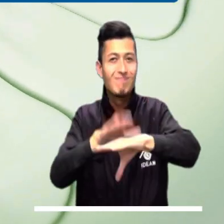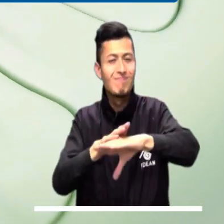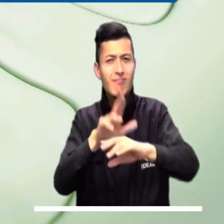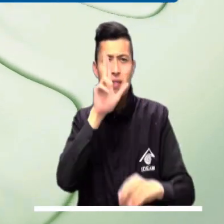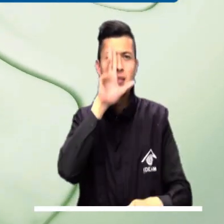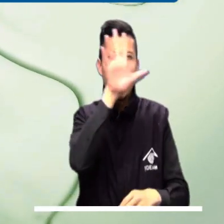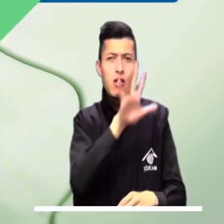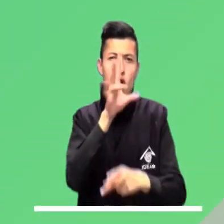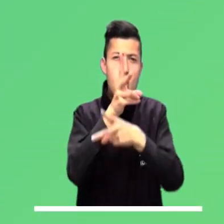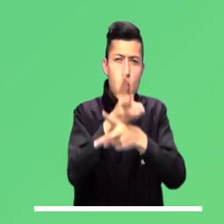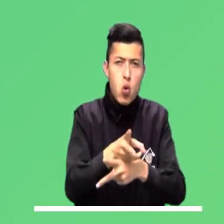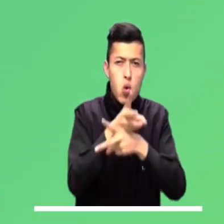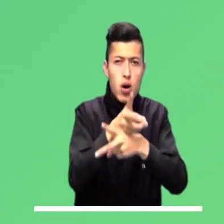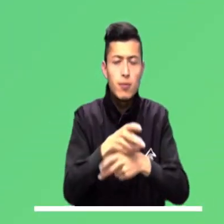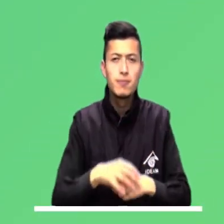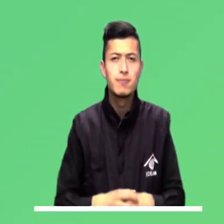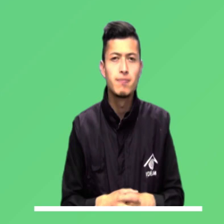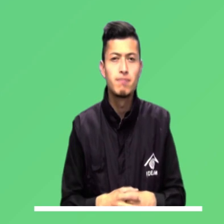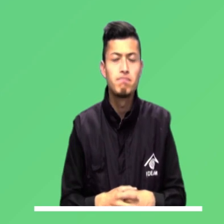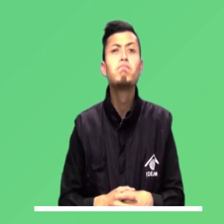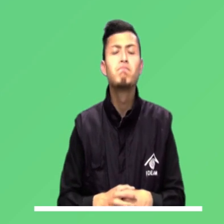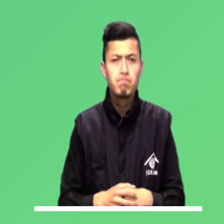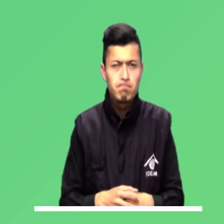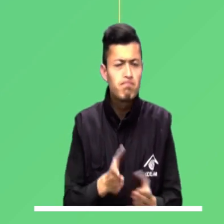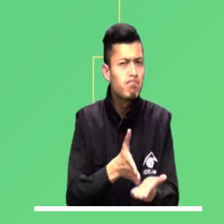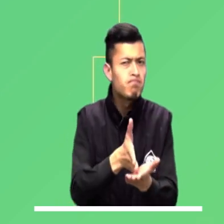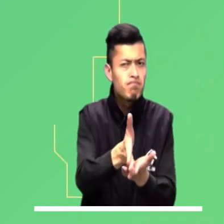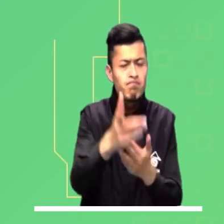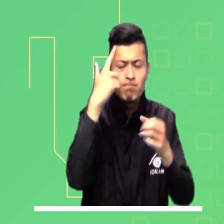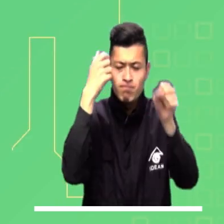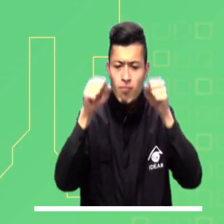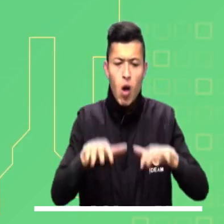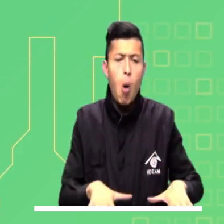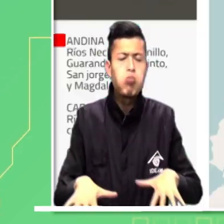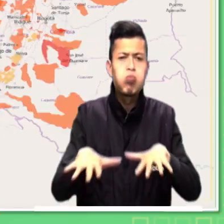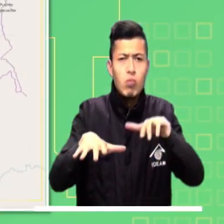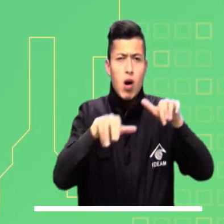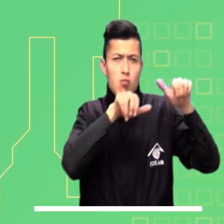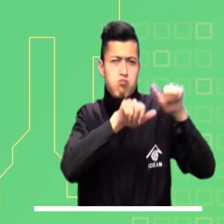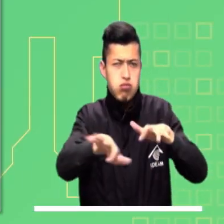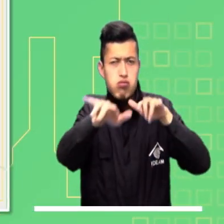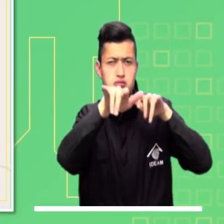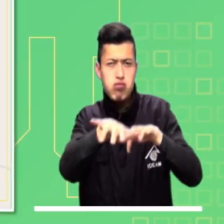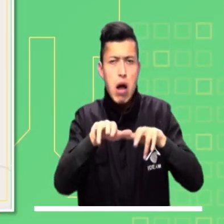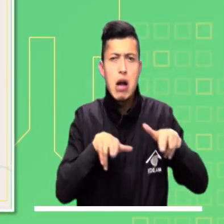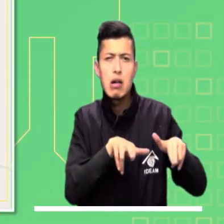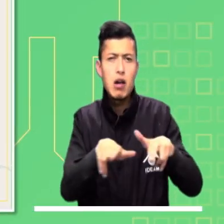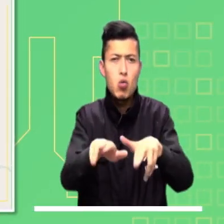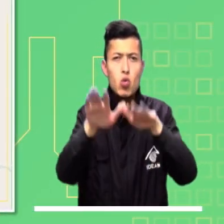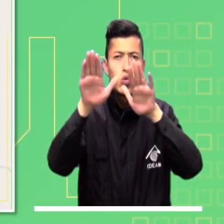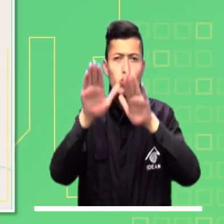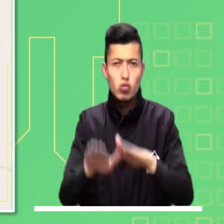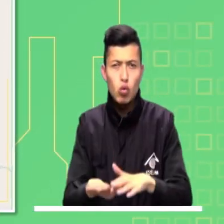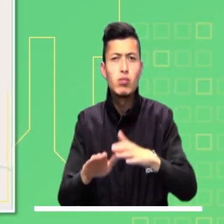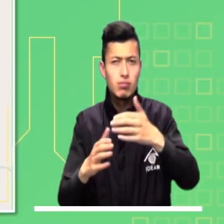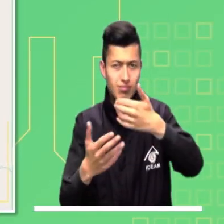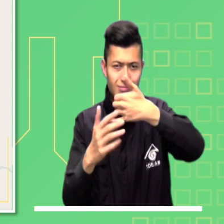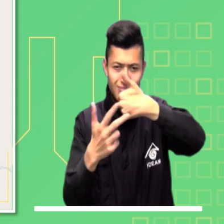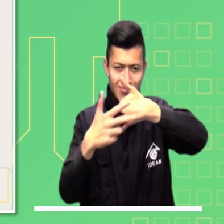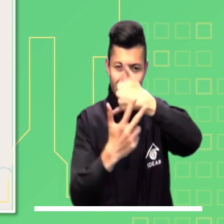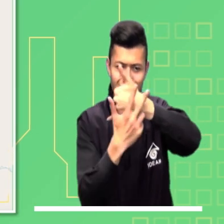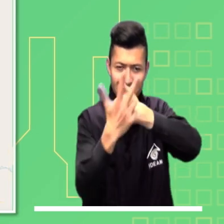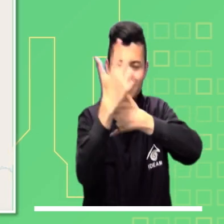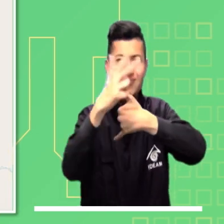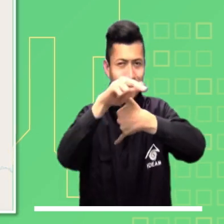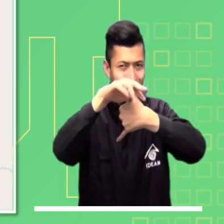Ahora, mucha atención a las principales alertas para hoy a nivel nacional. Continúa la preocupación por inundaciones y crecientes súbitas que se vienen